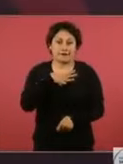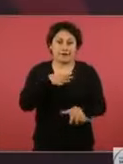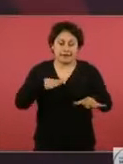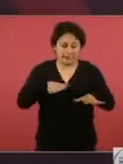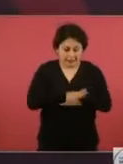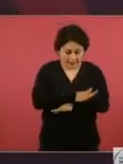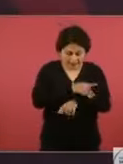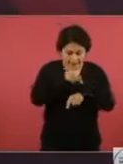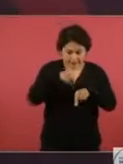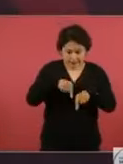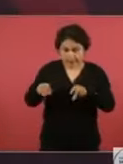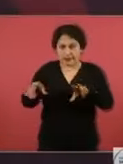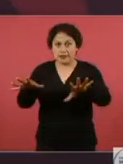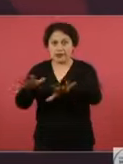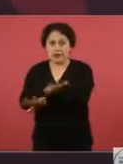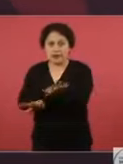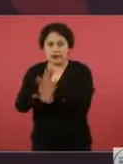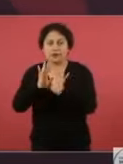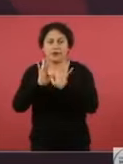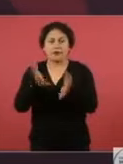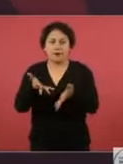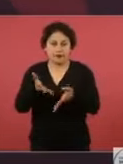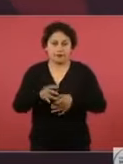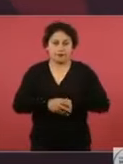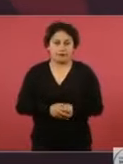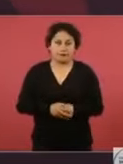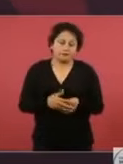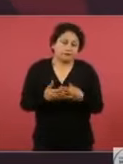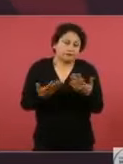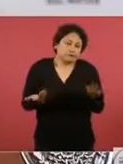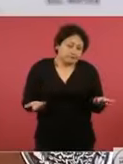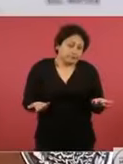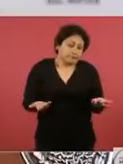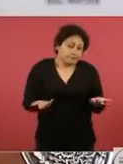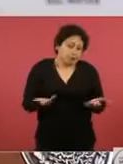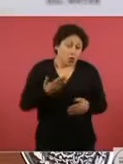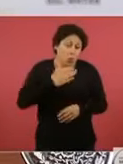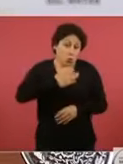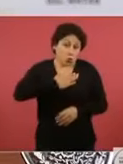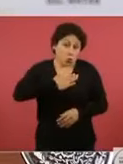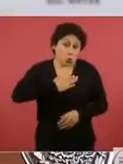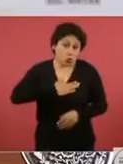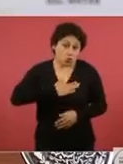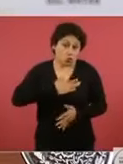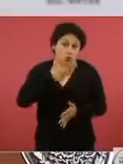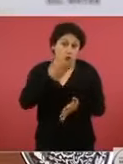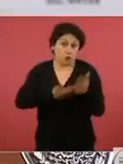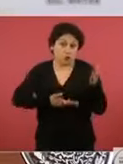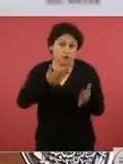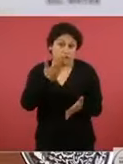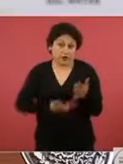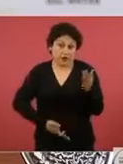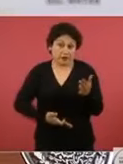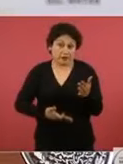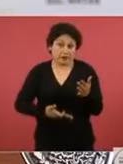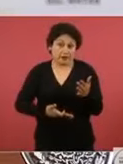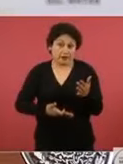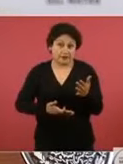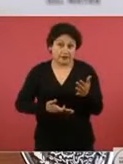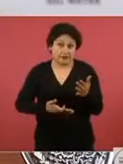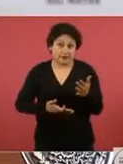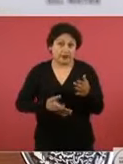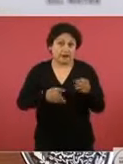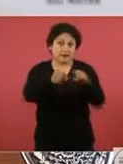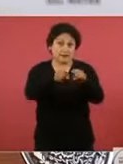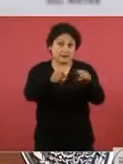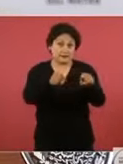es necesaria, justa y necesaria la reforma al